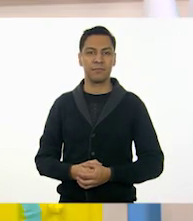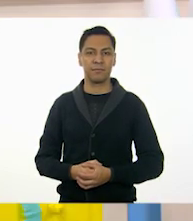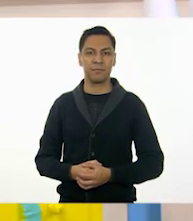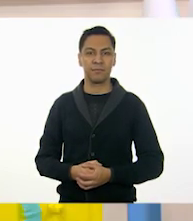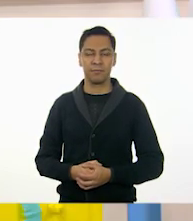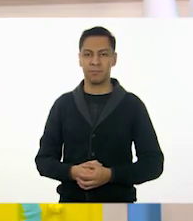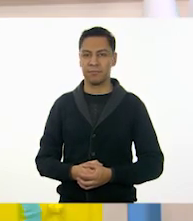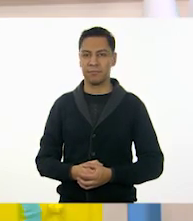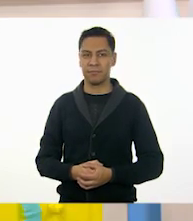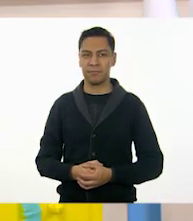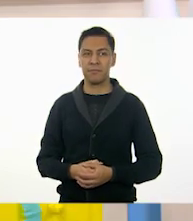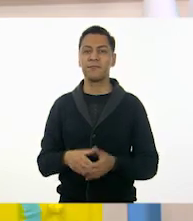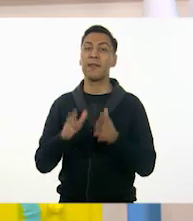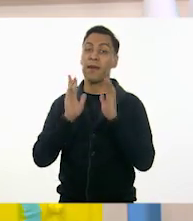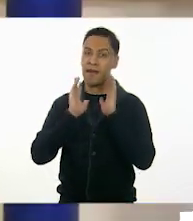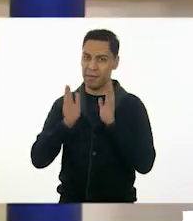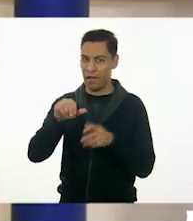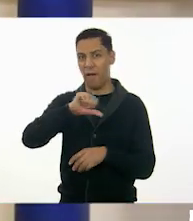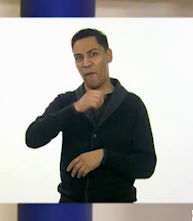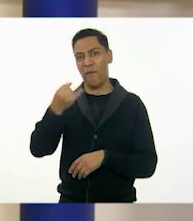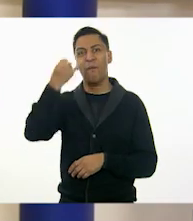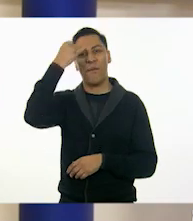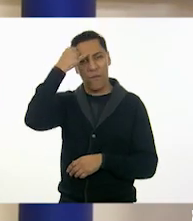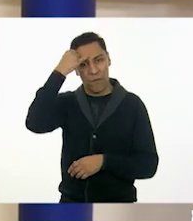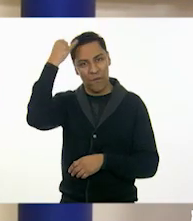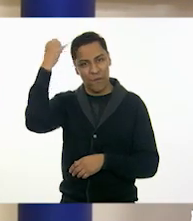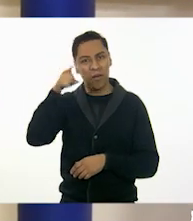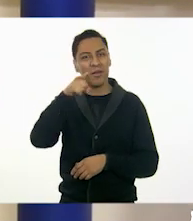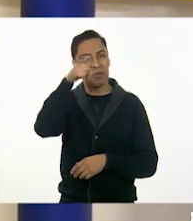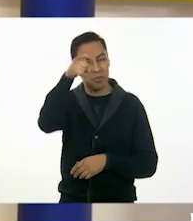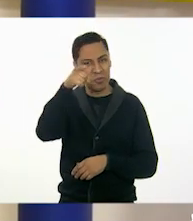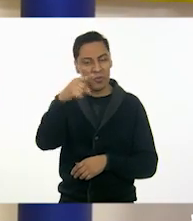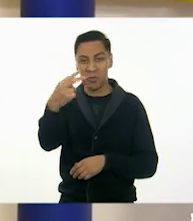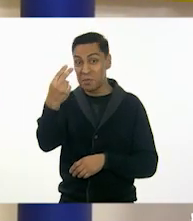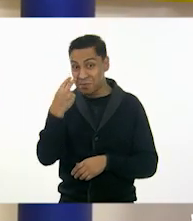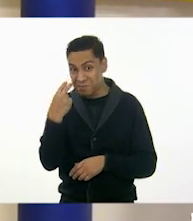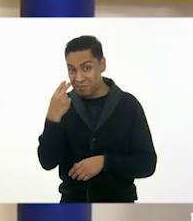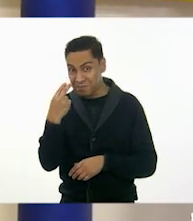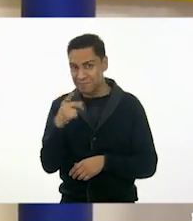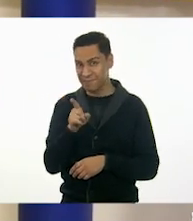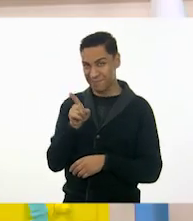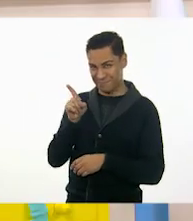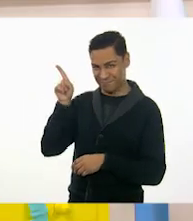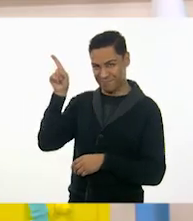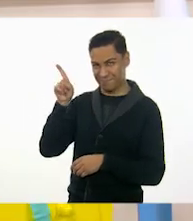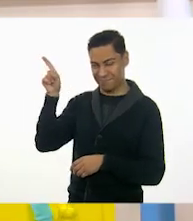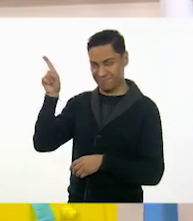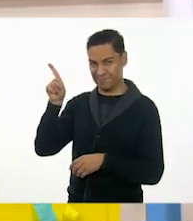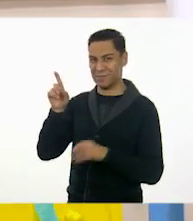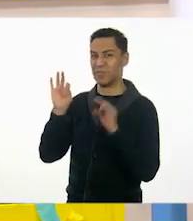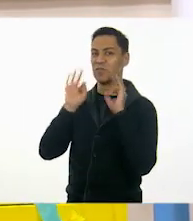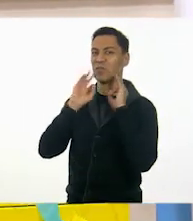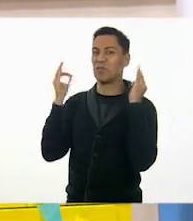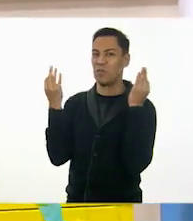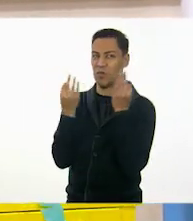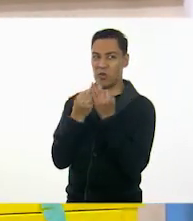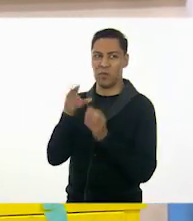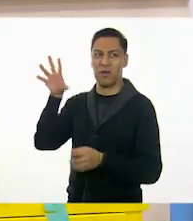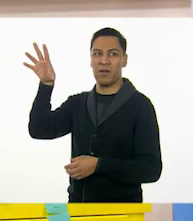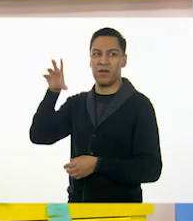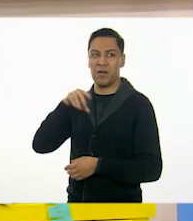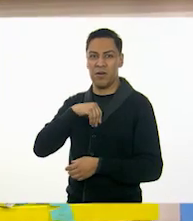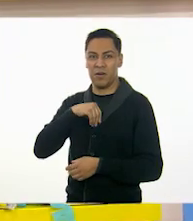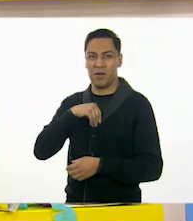Pues mira, ya le estamos dando otra idea a los niños que nos están viendo con esta otra forma. Y qué te